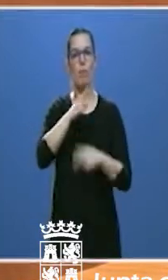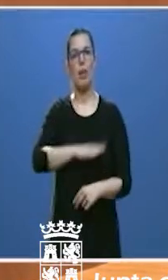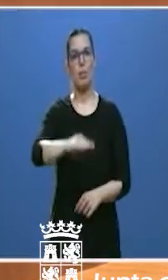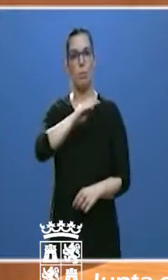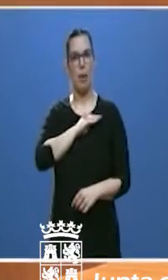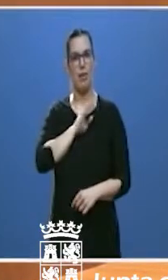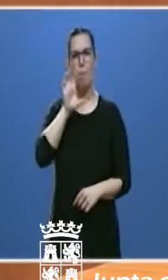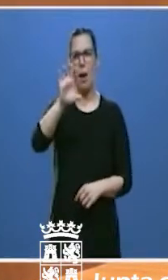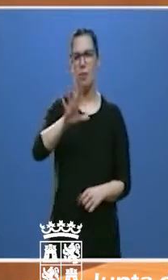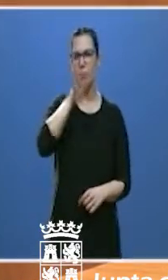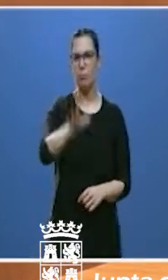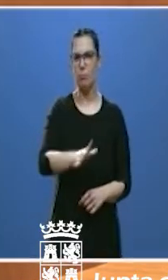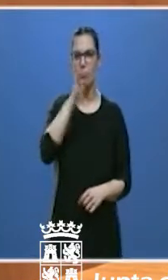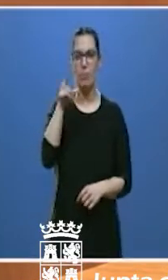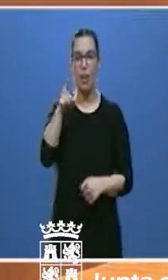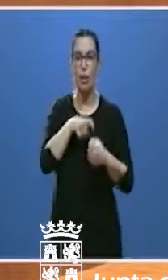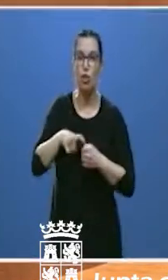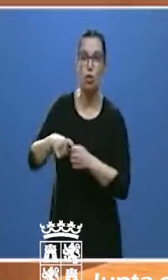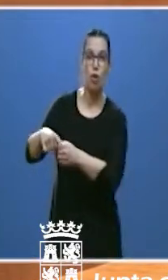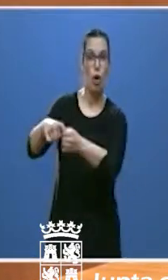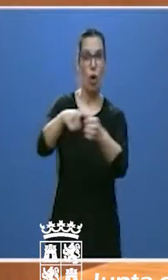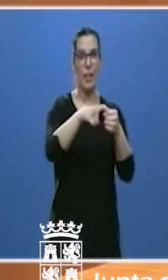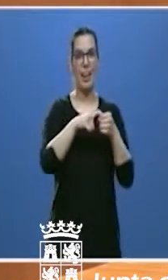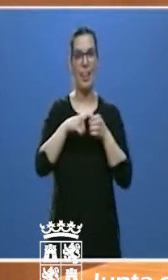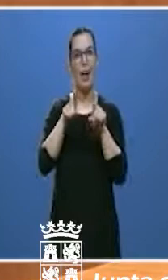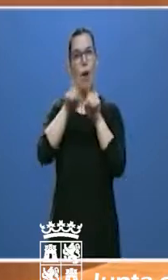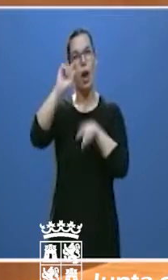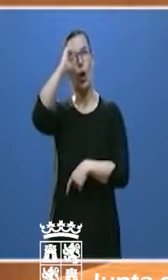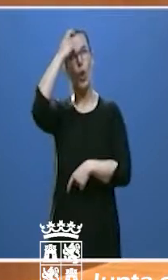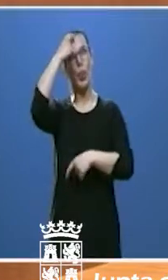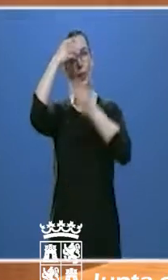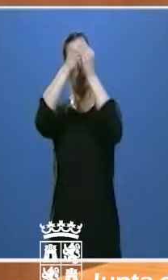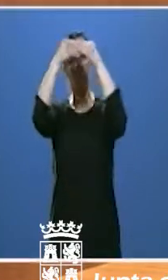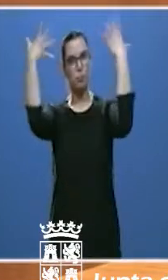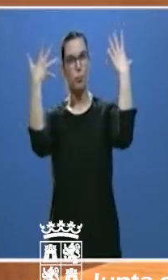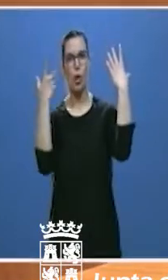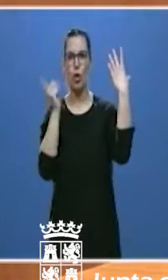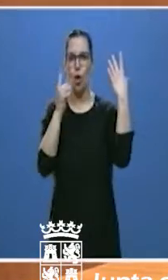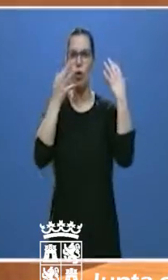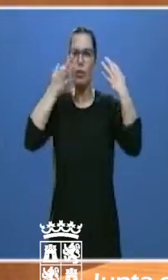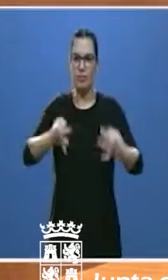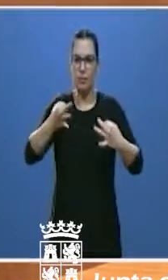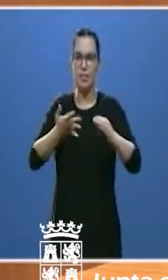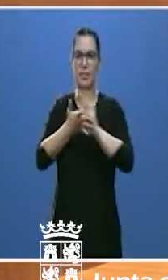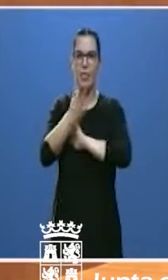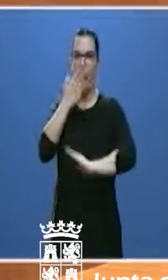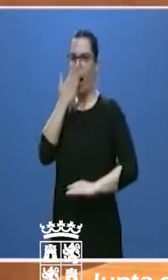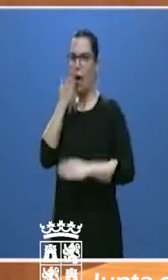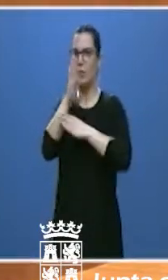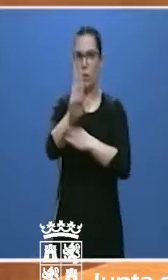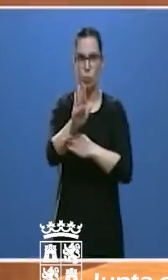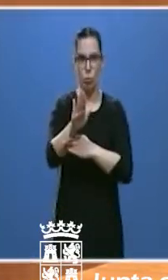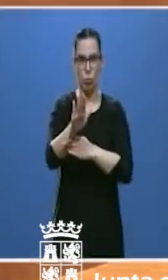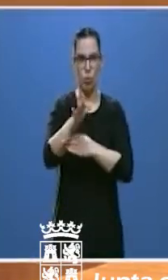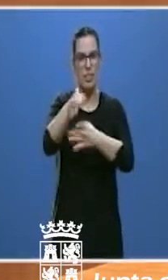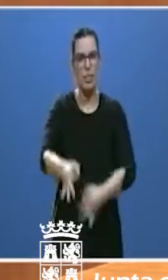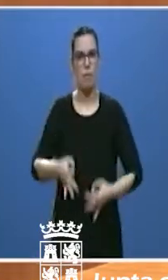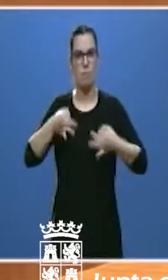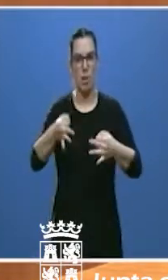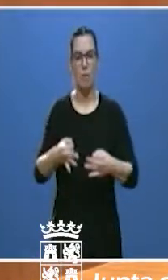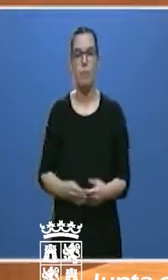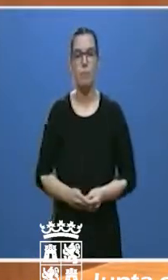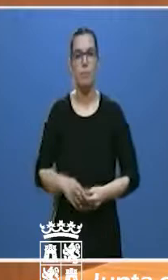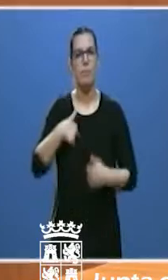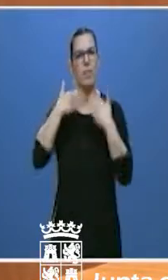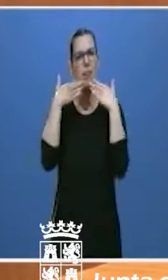país donde la solidaridad, más que un concepto, es una actitud de servicio permanente. Mi enorme gratitud,